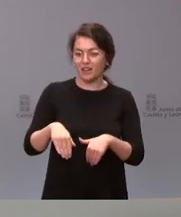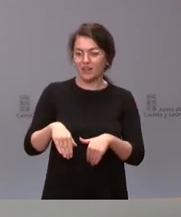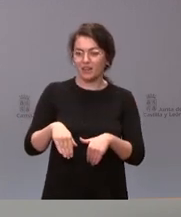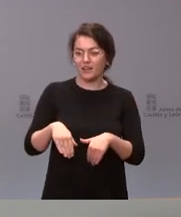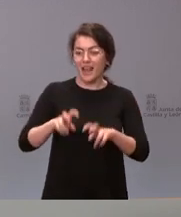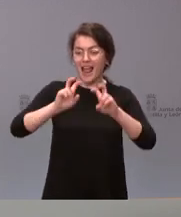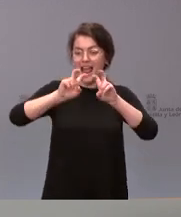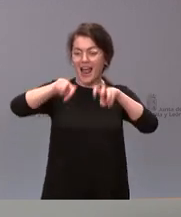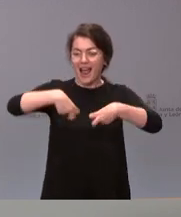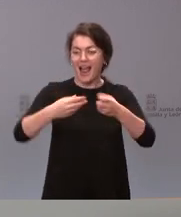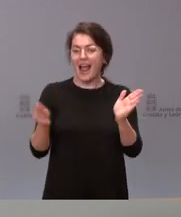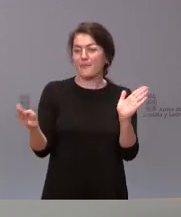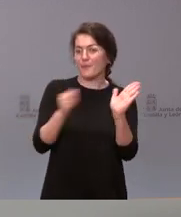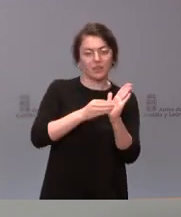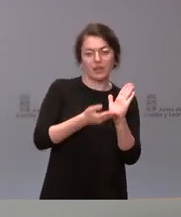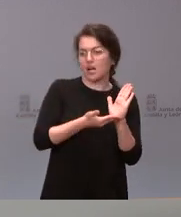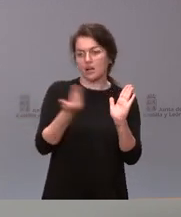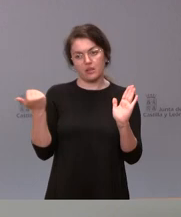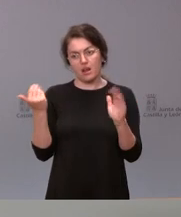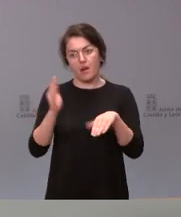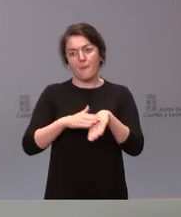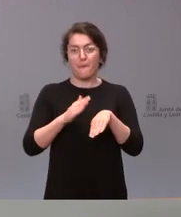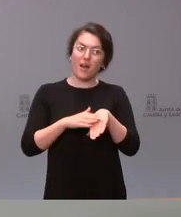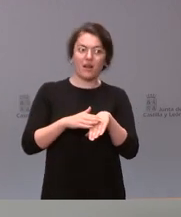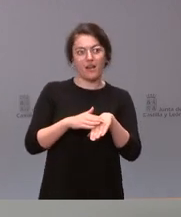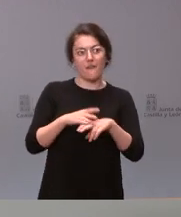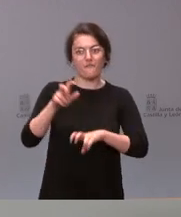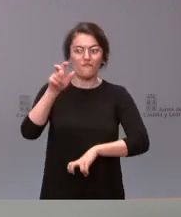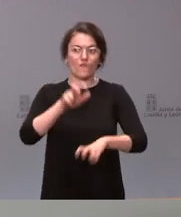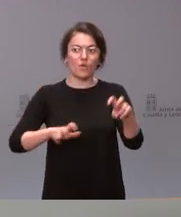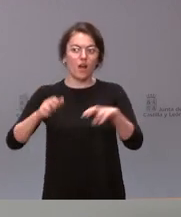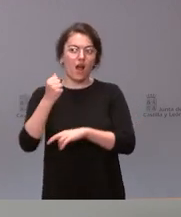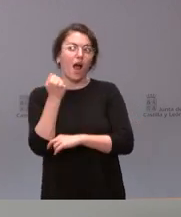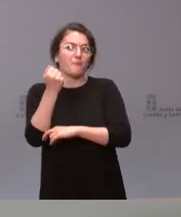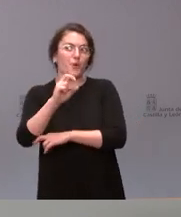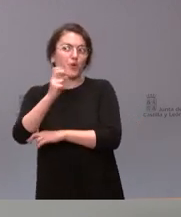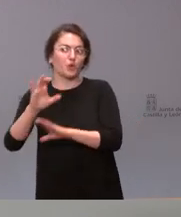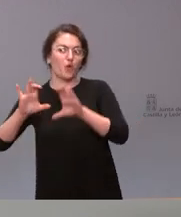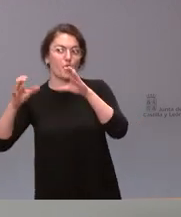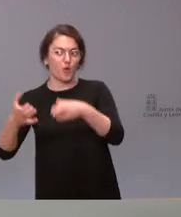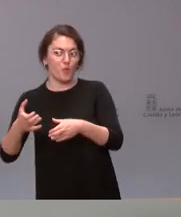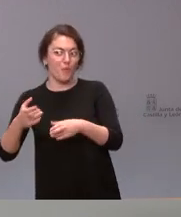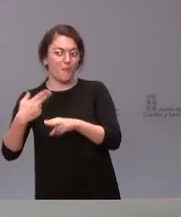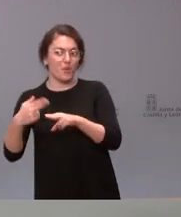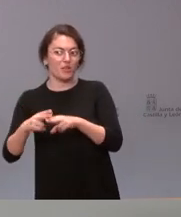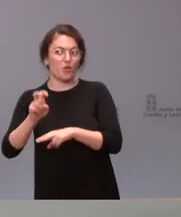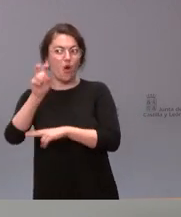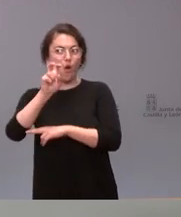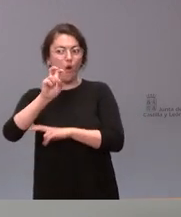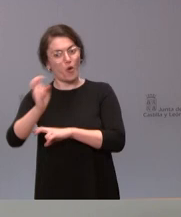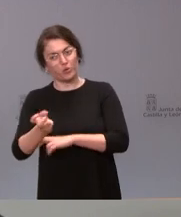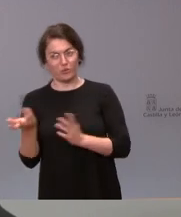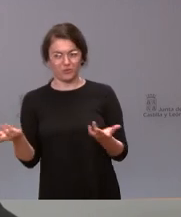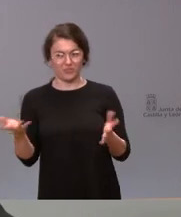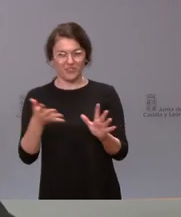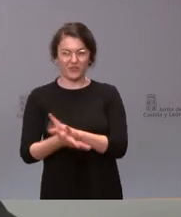buscando otro tipo de apoyos para otras cuestiones en otros grupos políticos. Es el ejemplo de lo que les decía yo, de lo